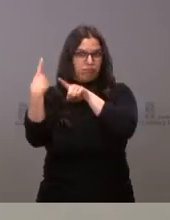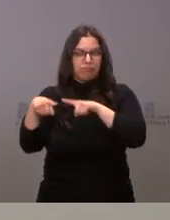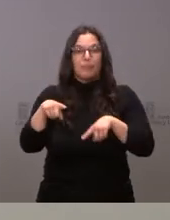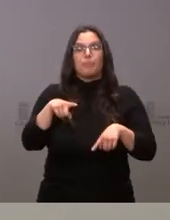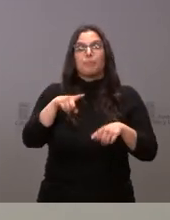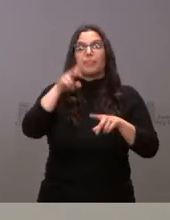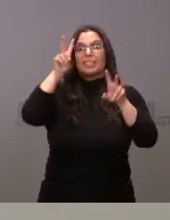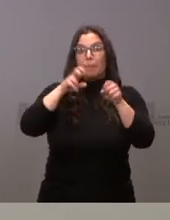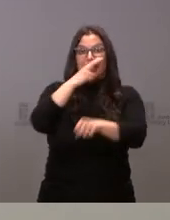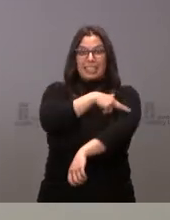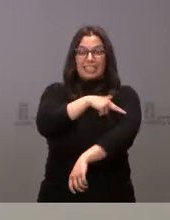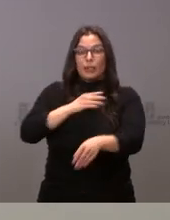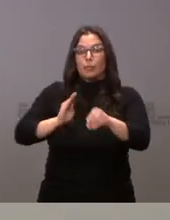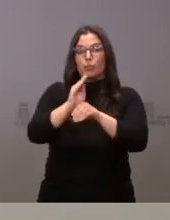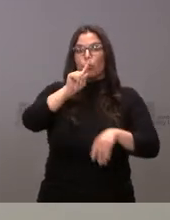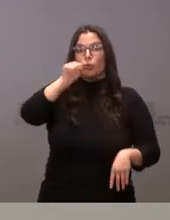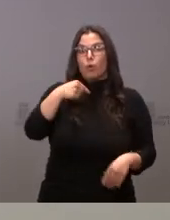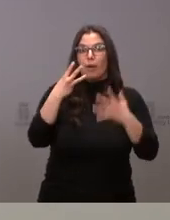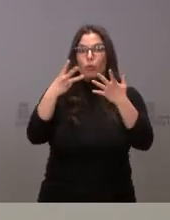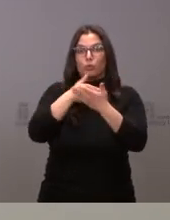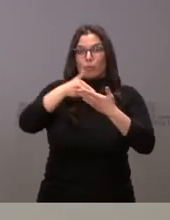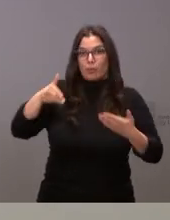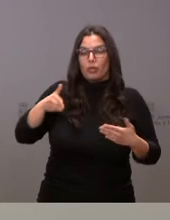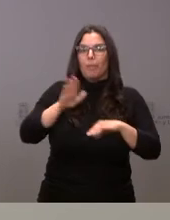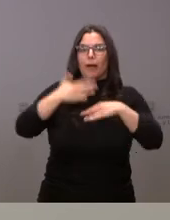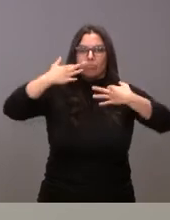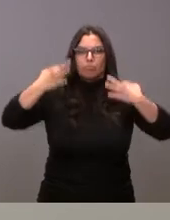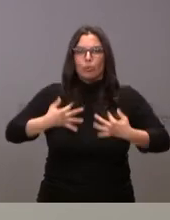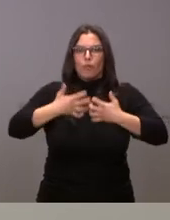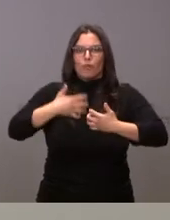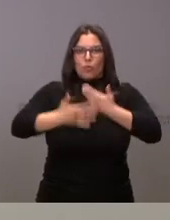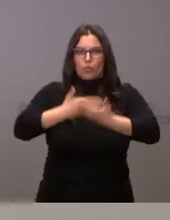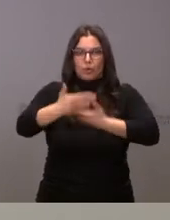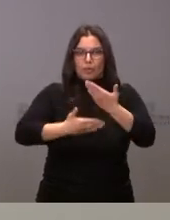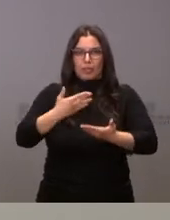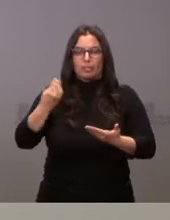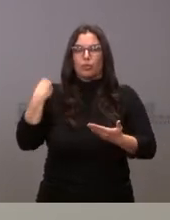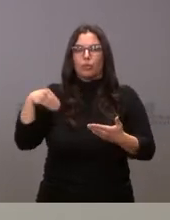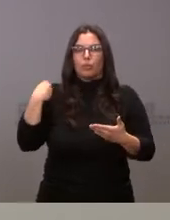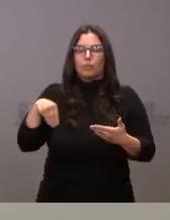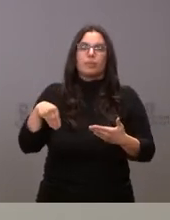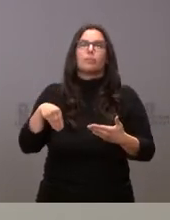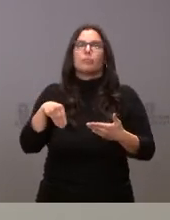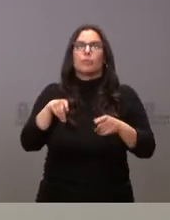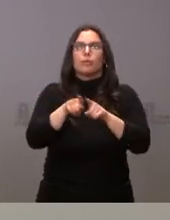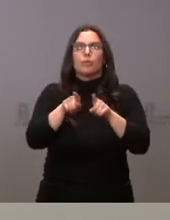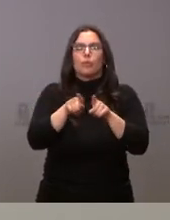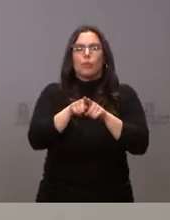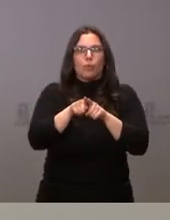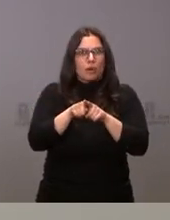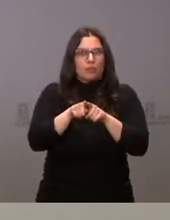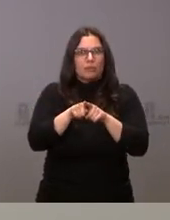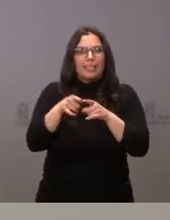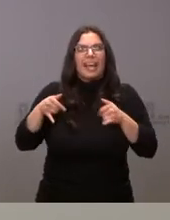hablando de una inversión de 1,8 millones para garantizar el funcionamiento del sistema de cirugía guiada por Robert Da Vinci del